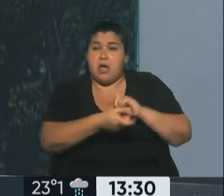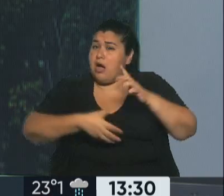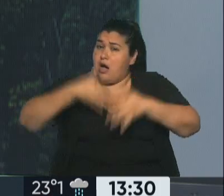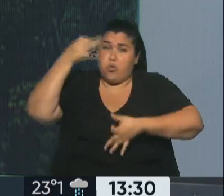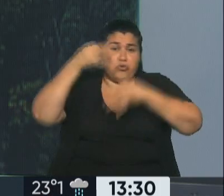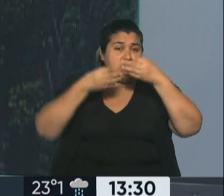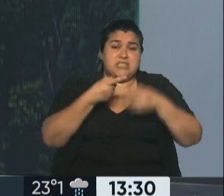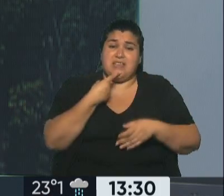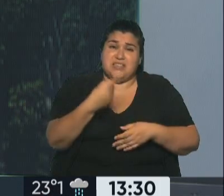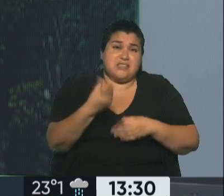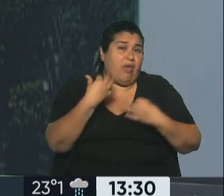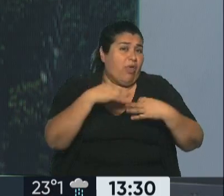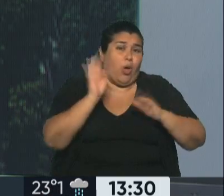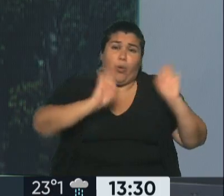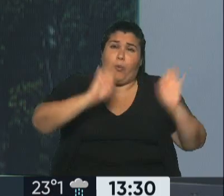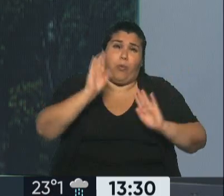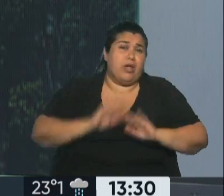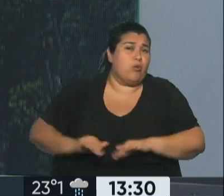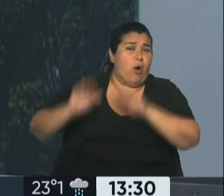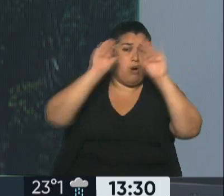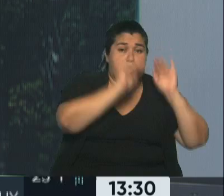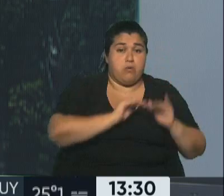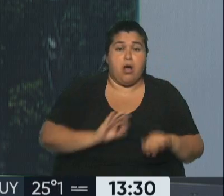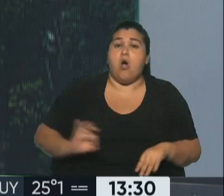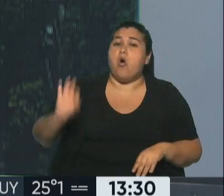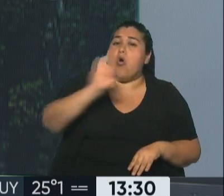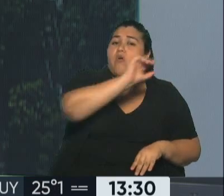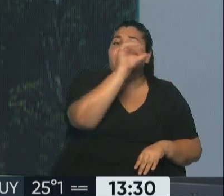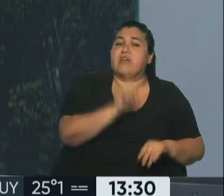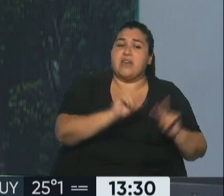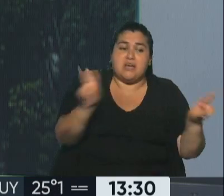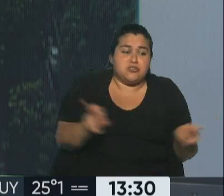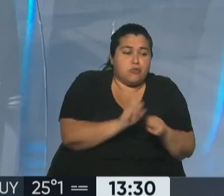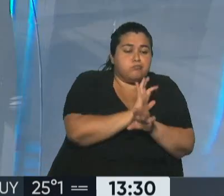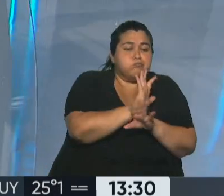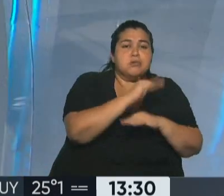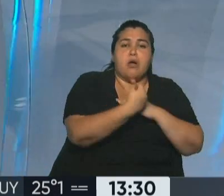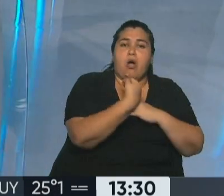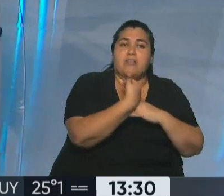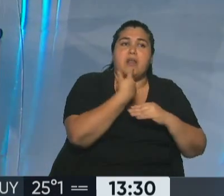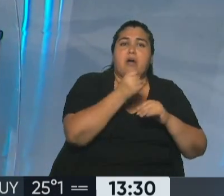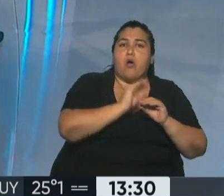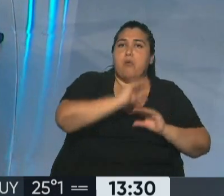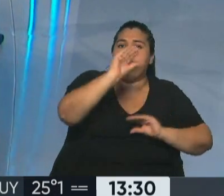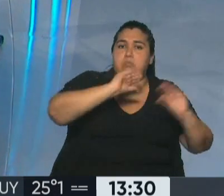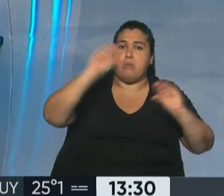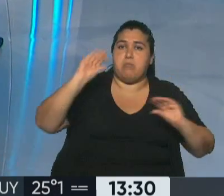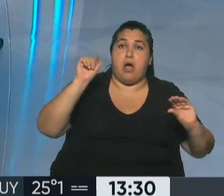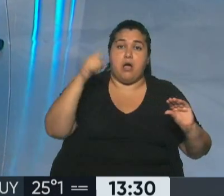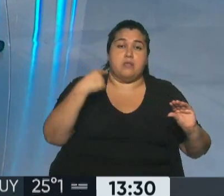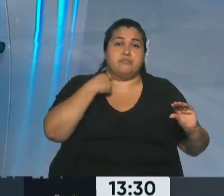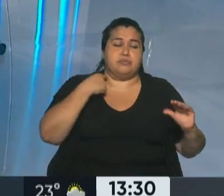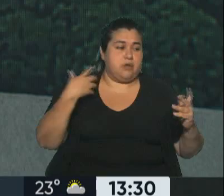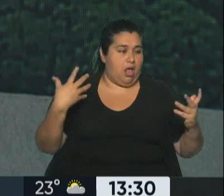se necesita unanimidad para eso, con lo cual la coparticipación federal es una verdadera trampa en la cual las provincias caen y después no pueden salir.